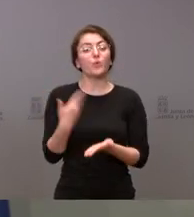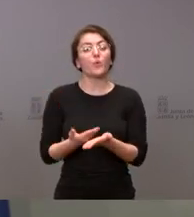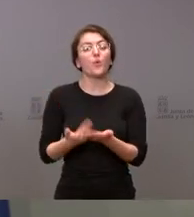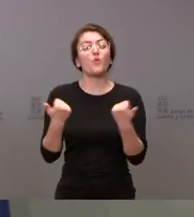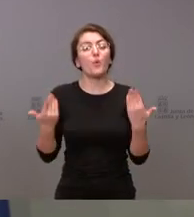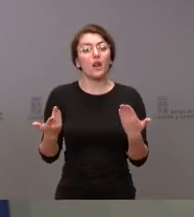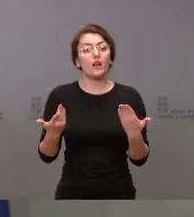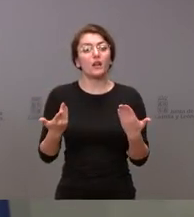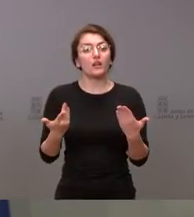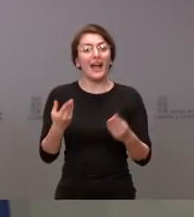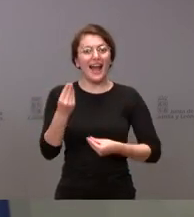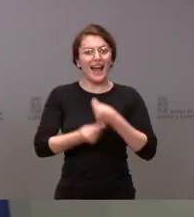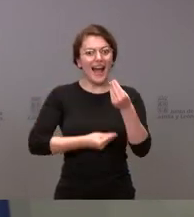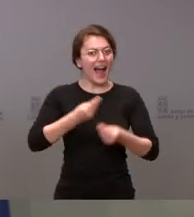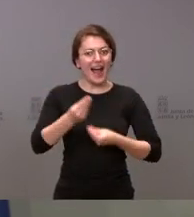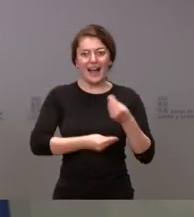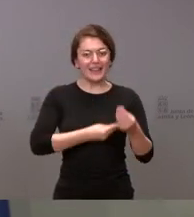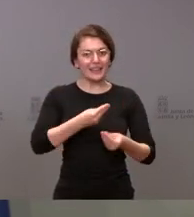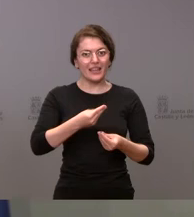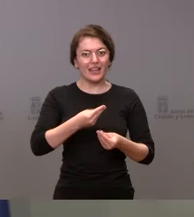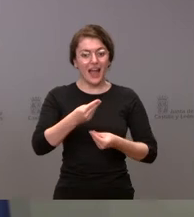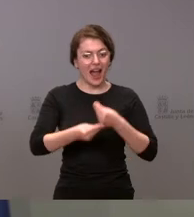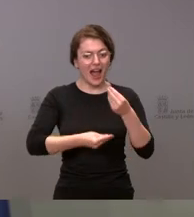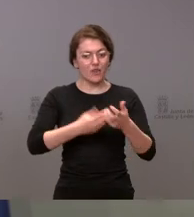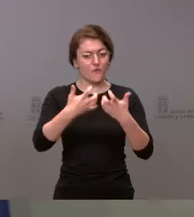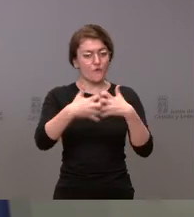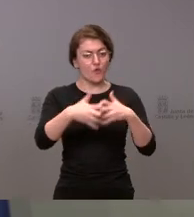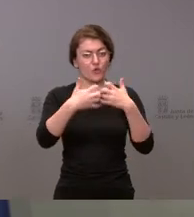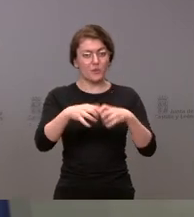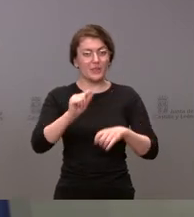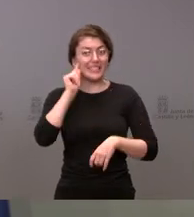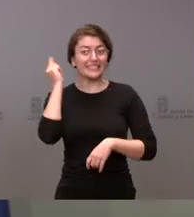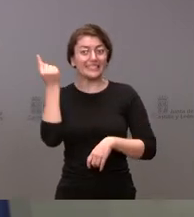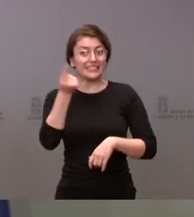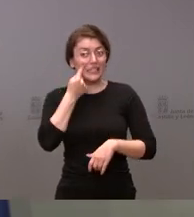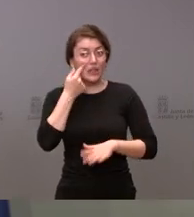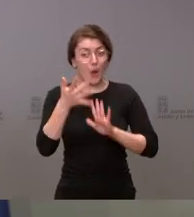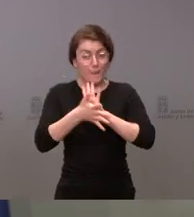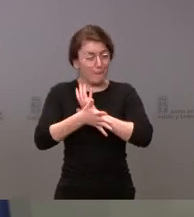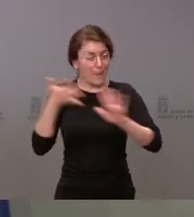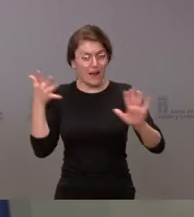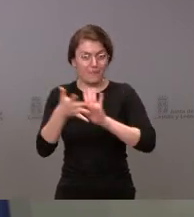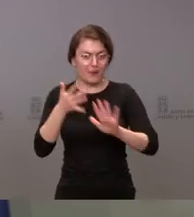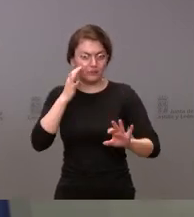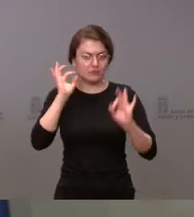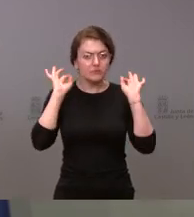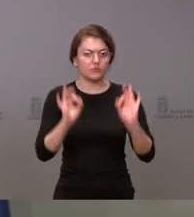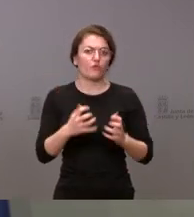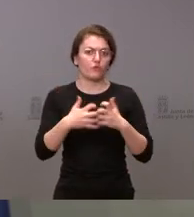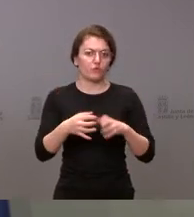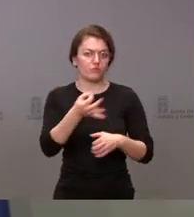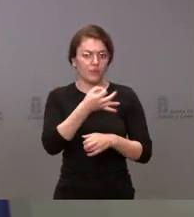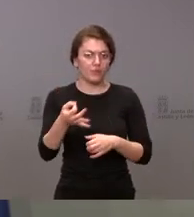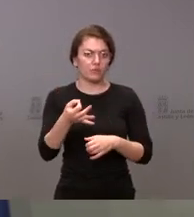del funcionamiento del sistema de detección precoz por parte de los servicios oficiales